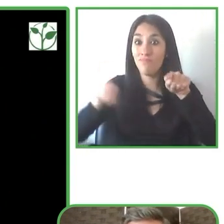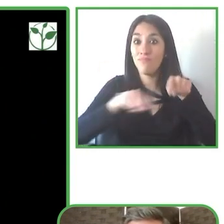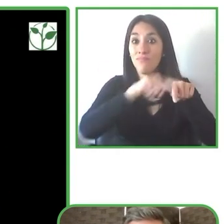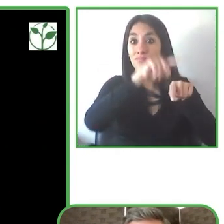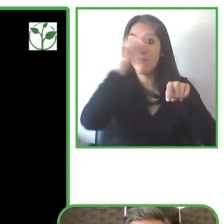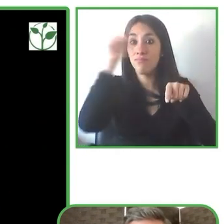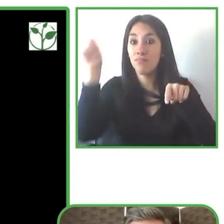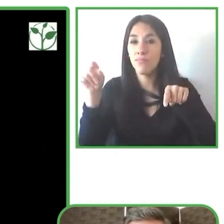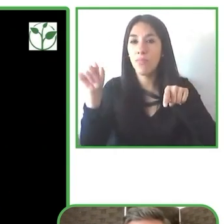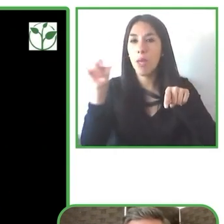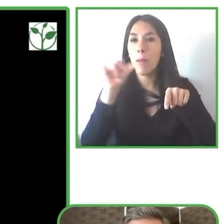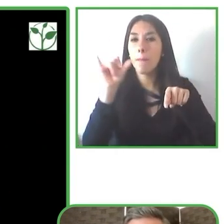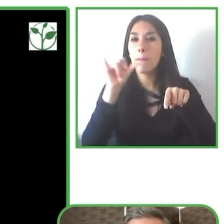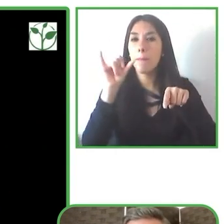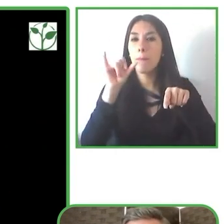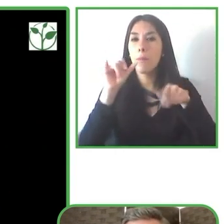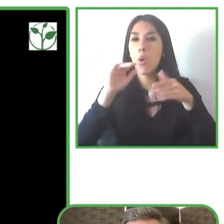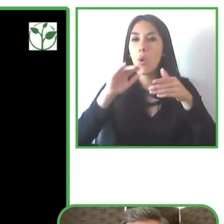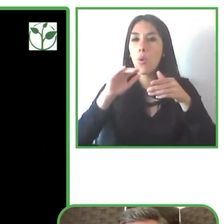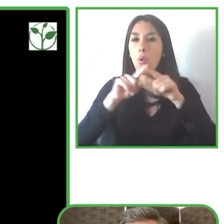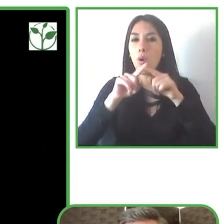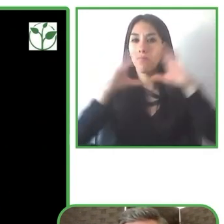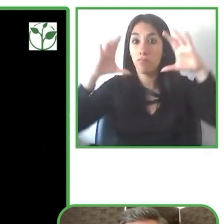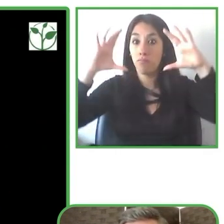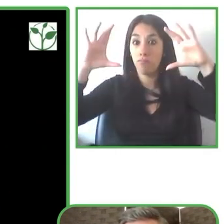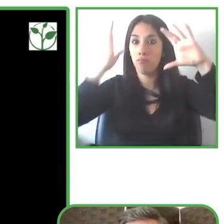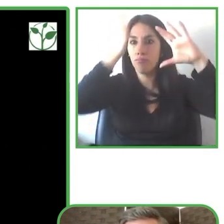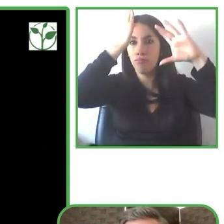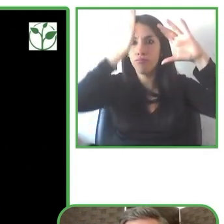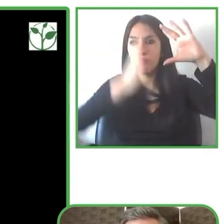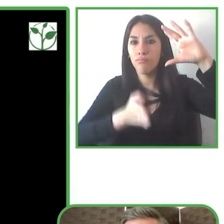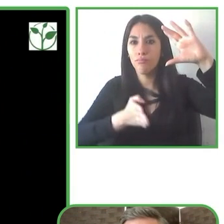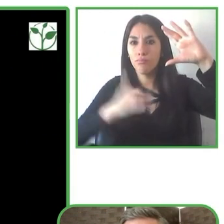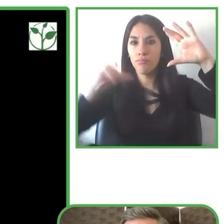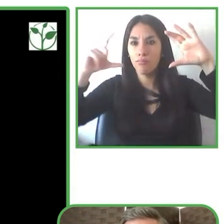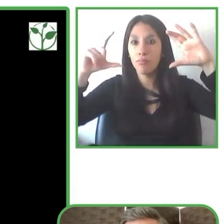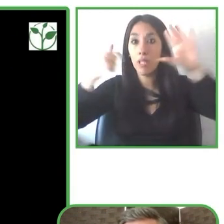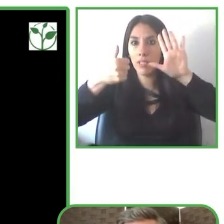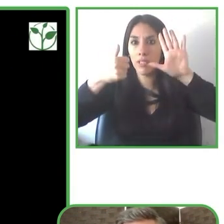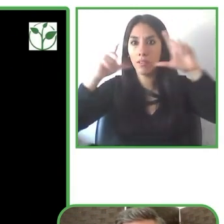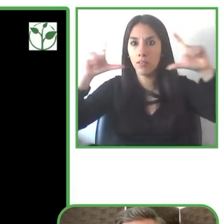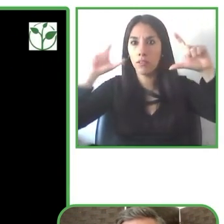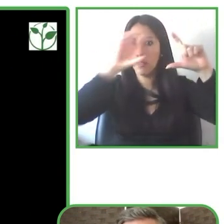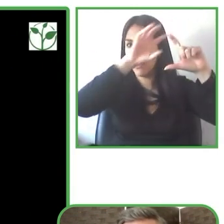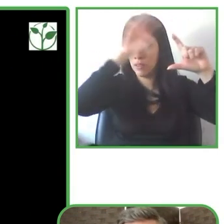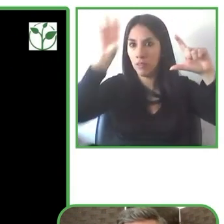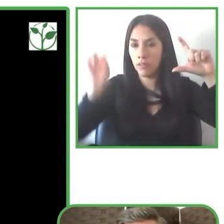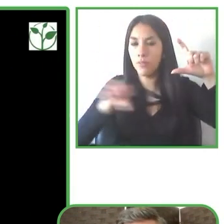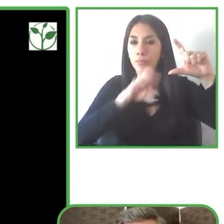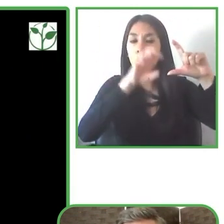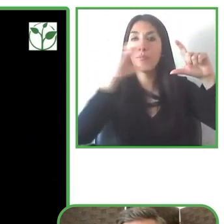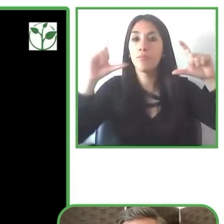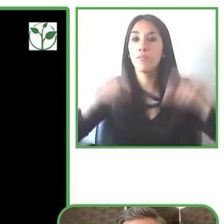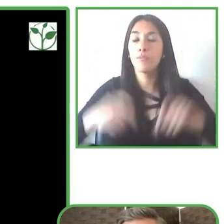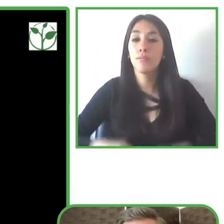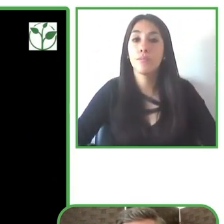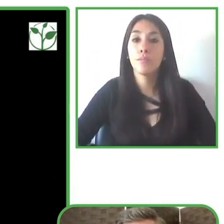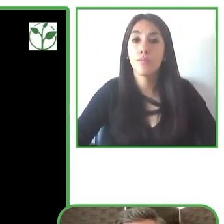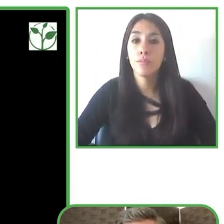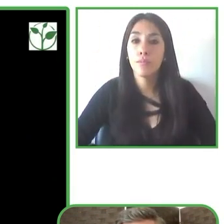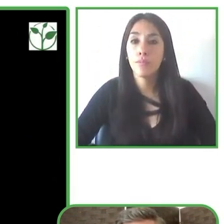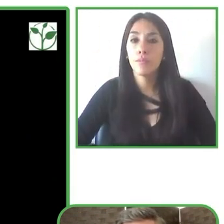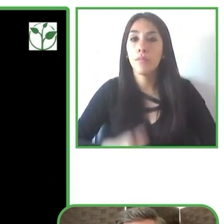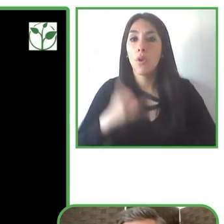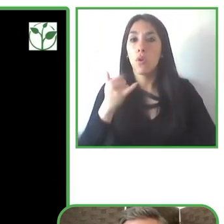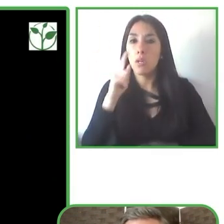partes tenemos esta área de transformación que ayuda a los líderes de negocios a reconsiderar